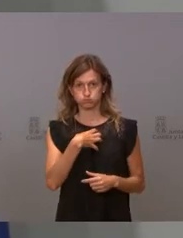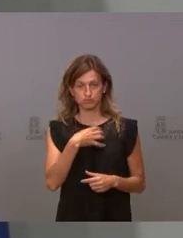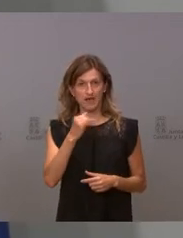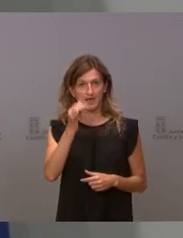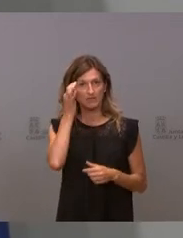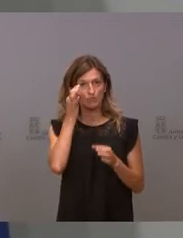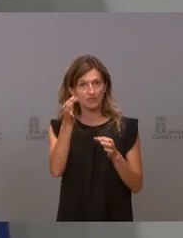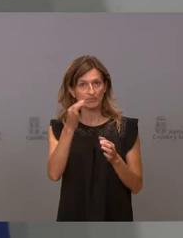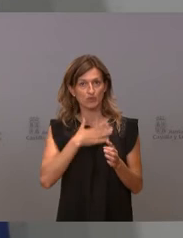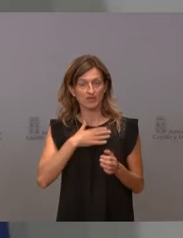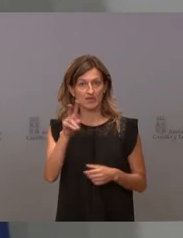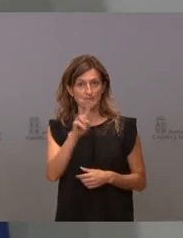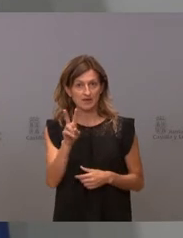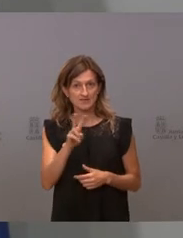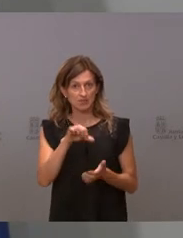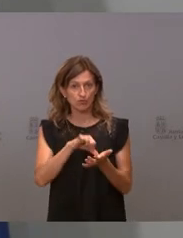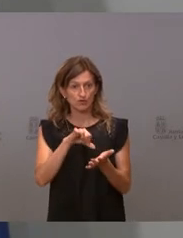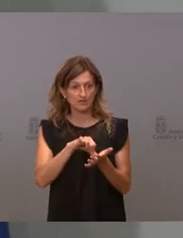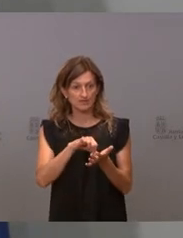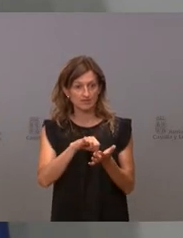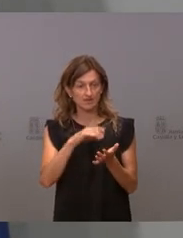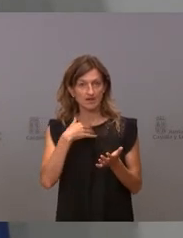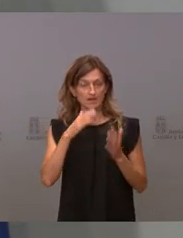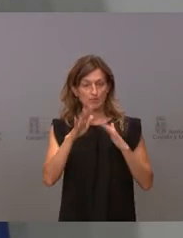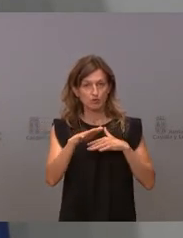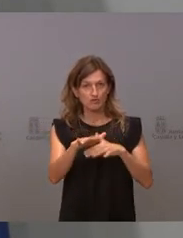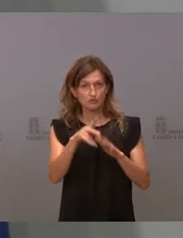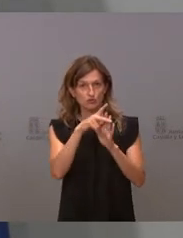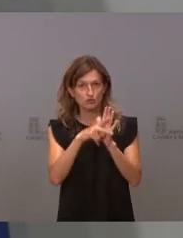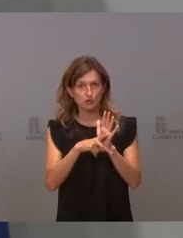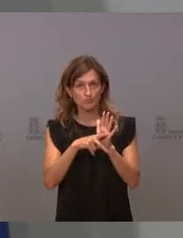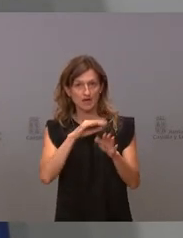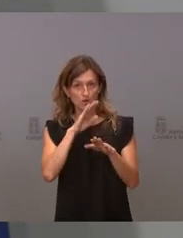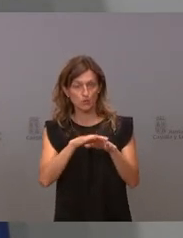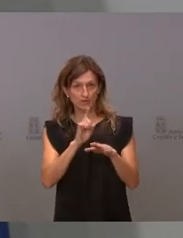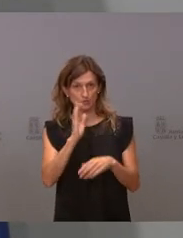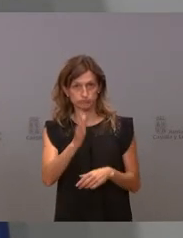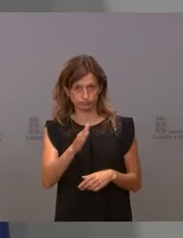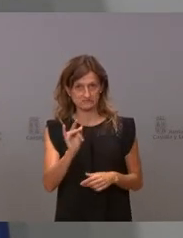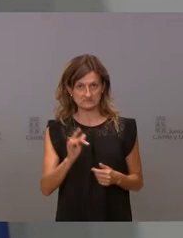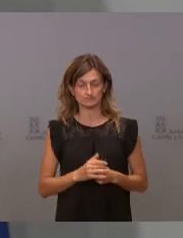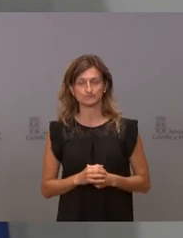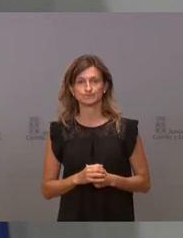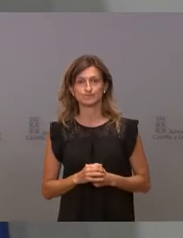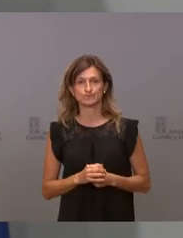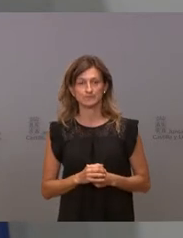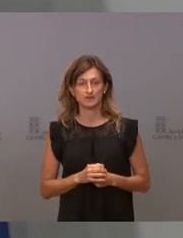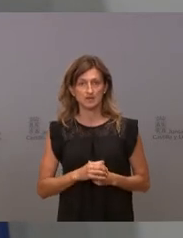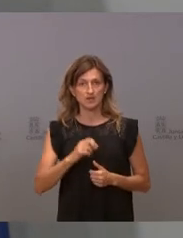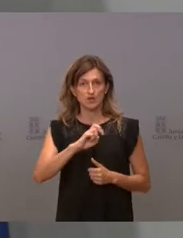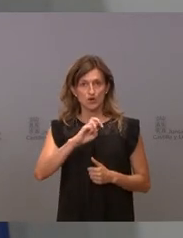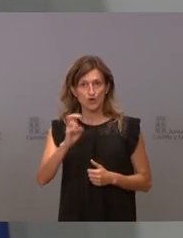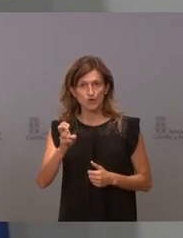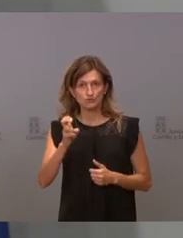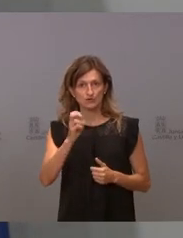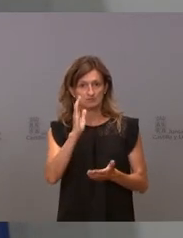municipio en Valladolid que ha organizado una procesión que no cumplía las normas, que va a ser sancionado. Como hay otras, no